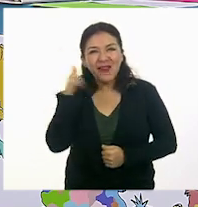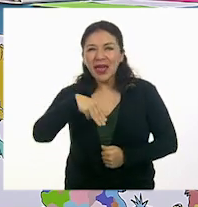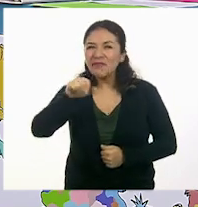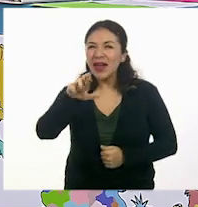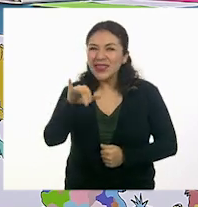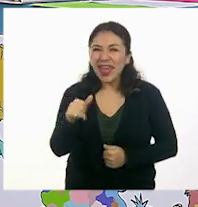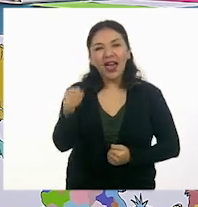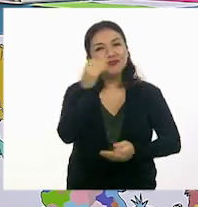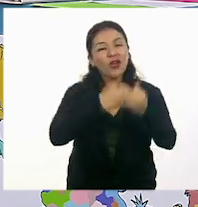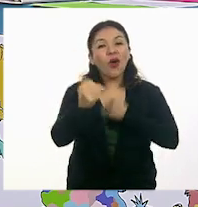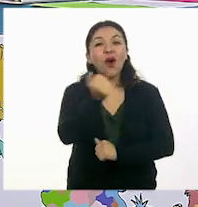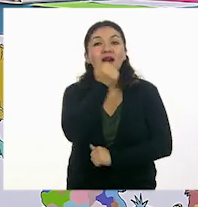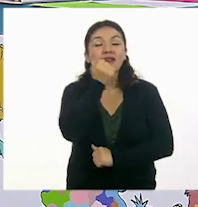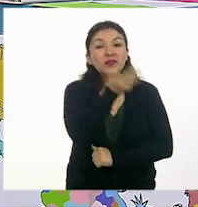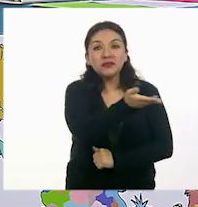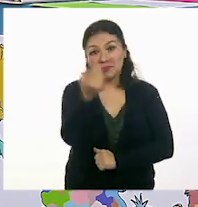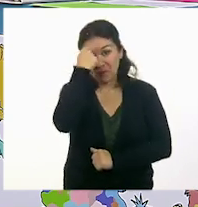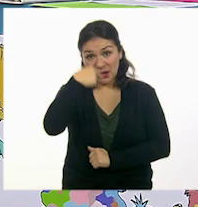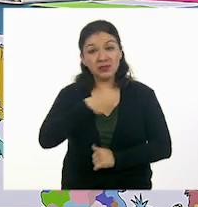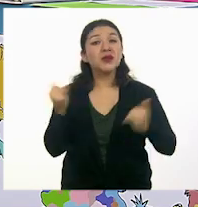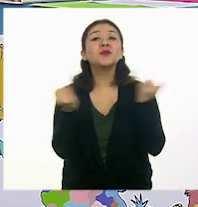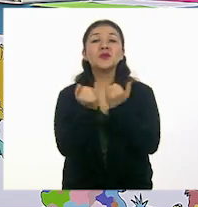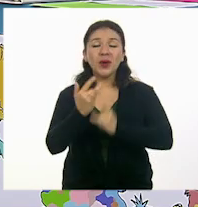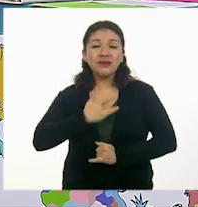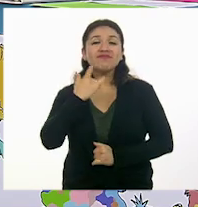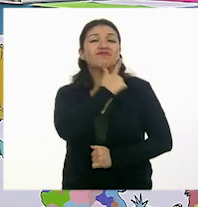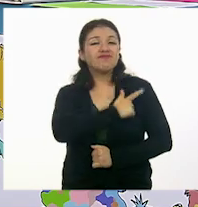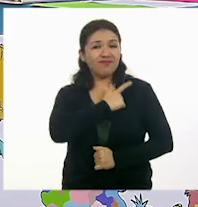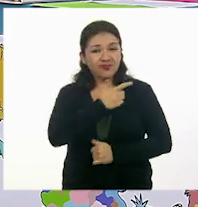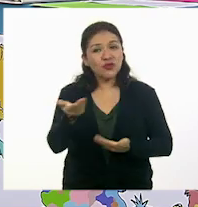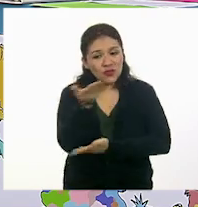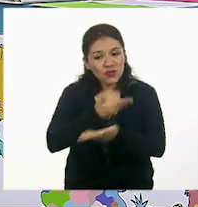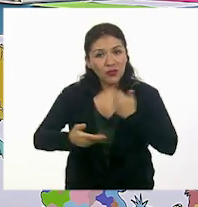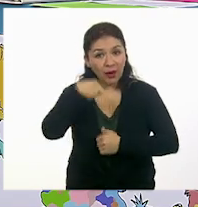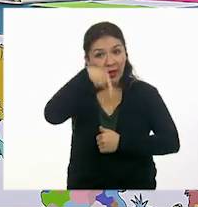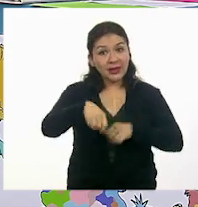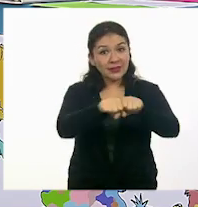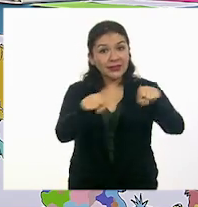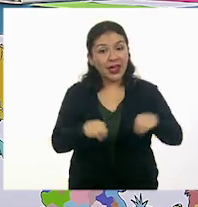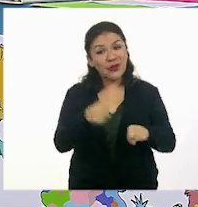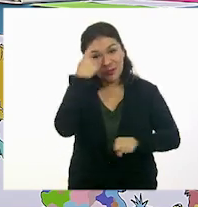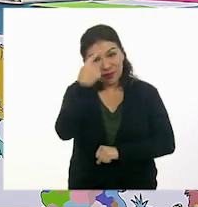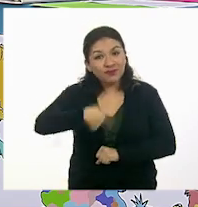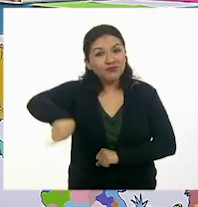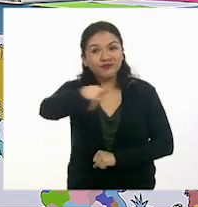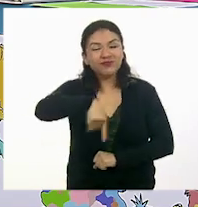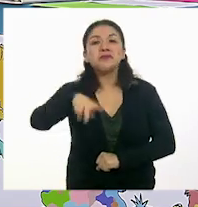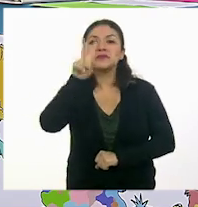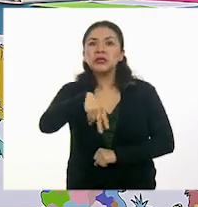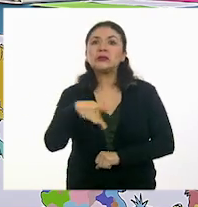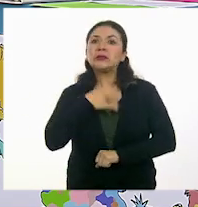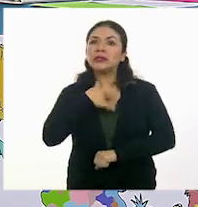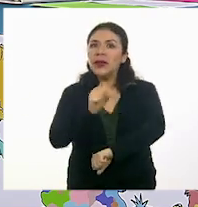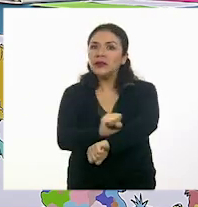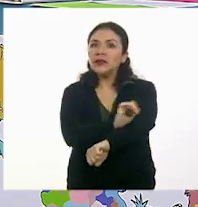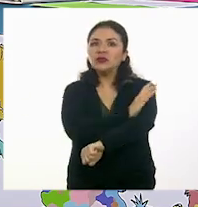hola queridas alumnas y alumnos. Para mí también es un gusto compartir este bello salón con ustedes. Ha sido muy emocionante ver los álbumes de